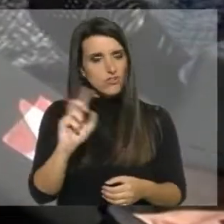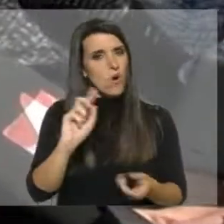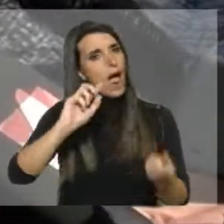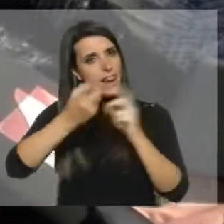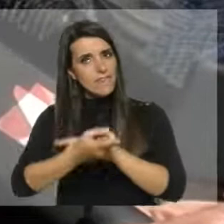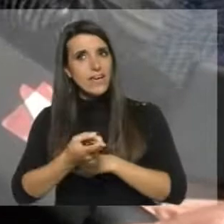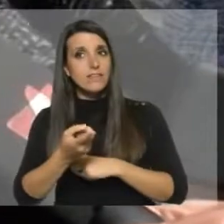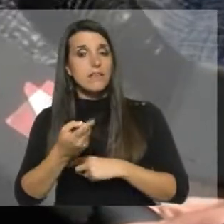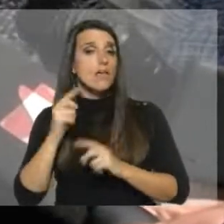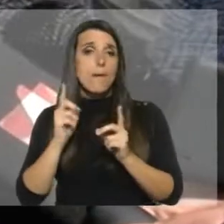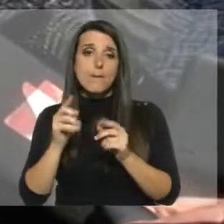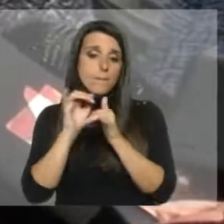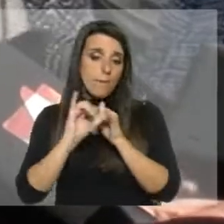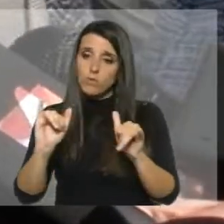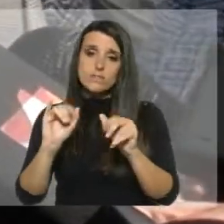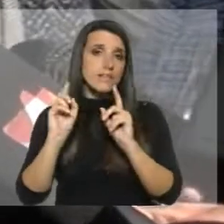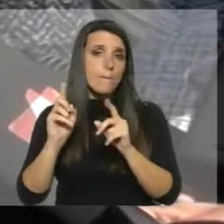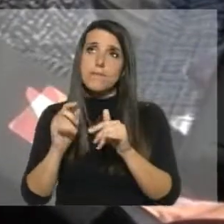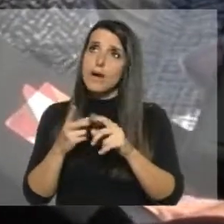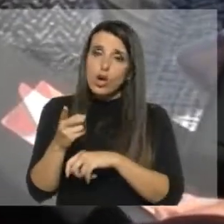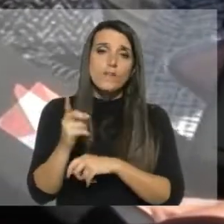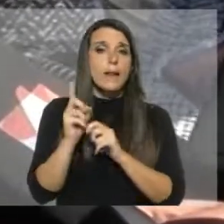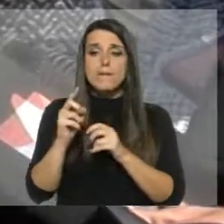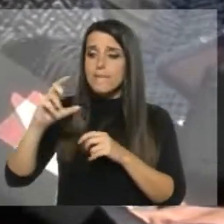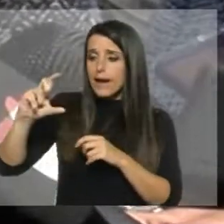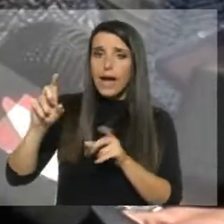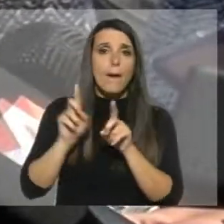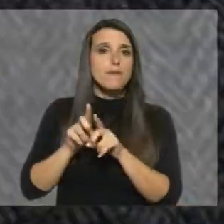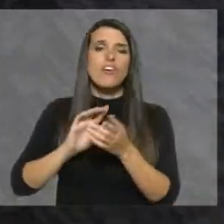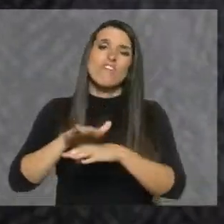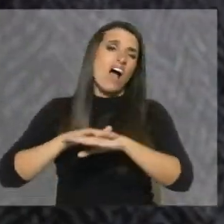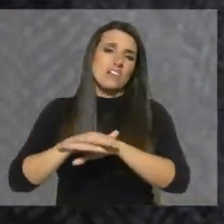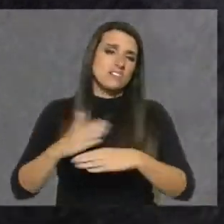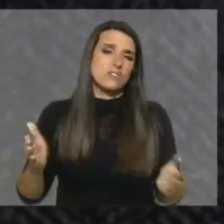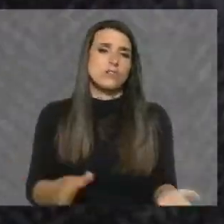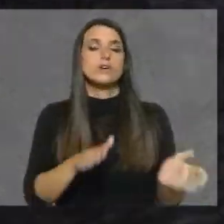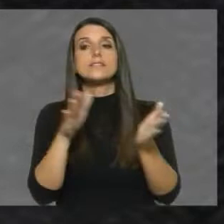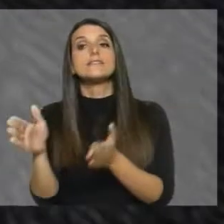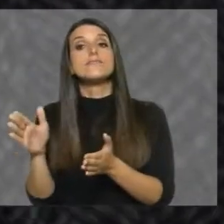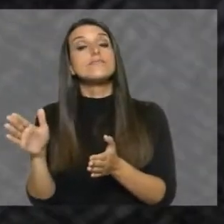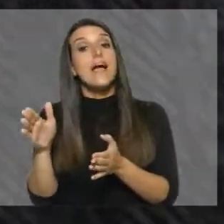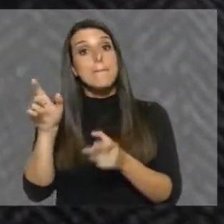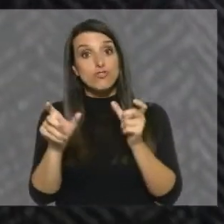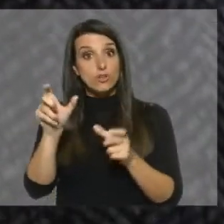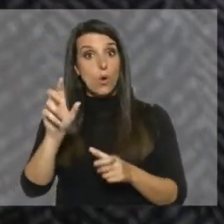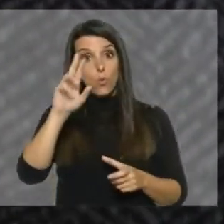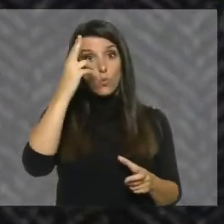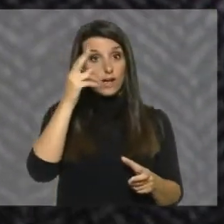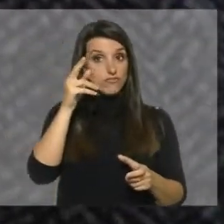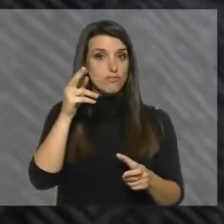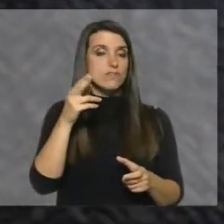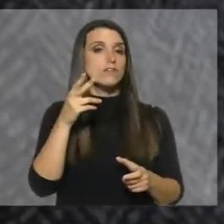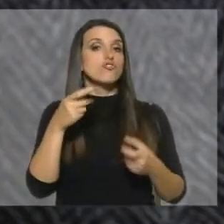revés, va a seguir la misma publicidad en contra, va a seguir la misma casilla, no hay que ser tan básico. Por otro lado, la Sociedad Uruguaya de Tabaquismo